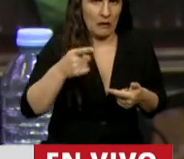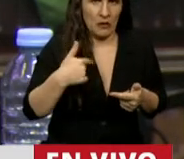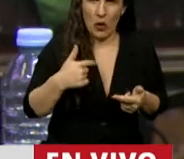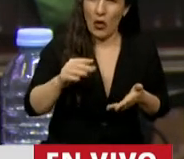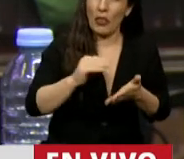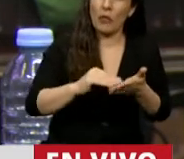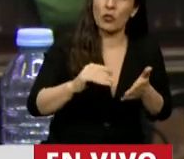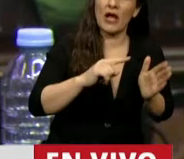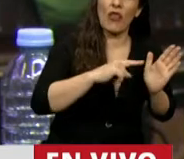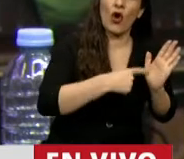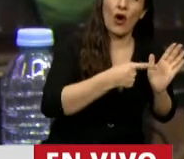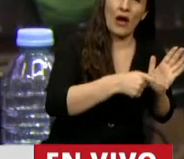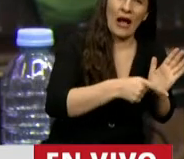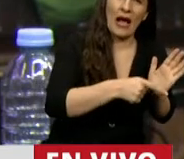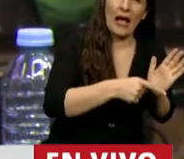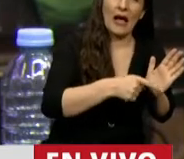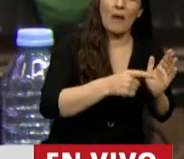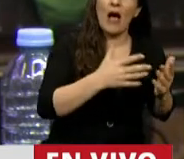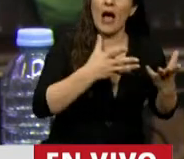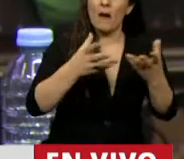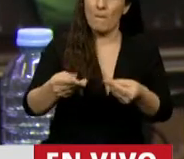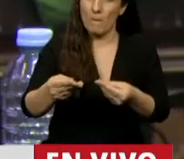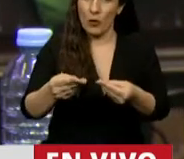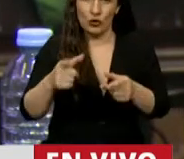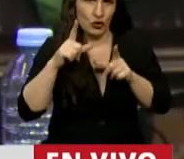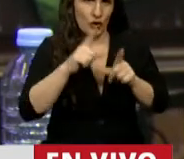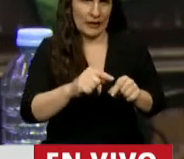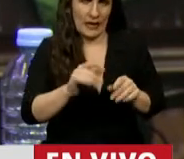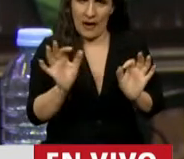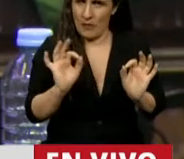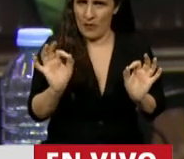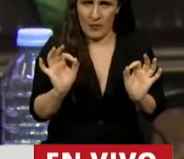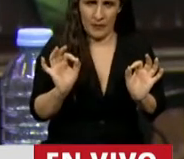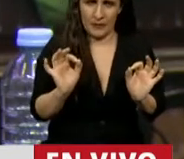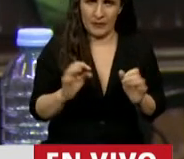de la Cava o del AMBA apoyarlos en este reclamo al gobierno.